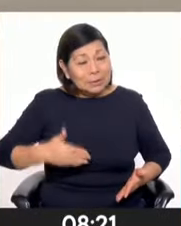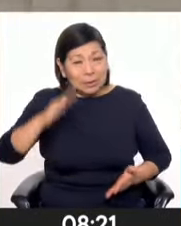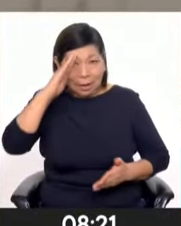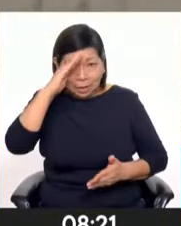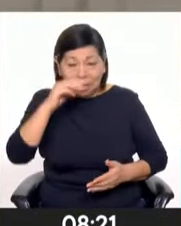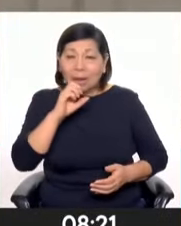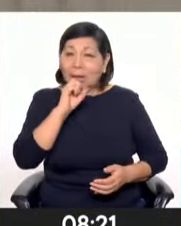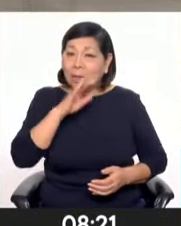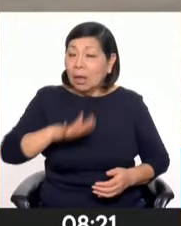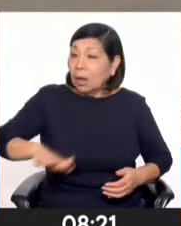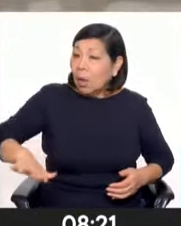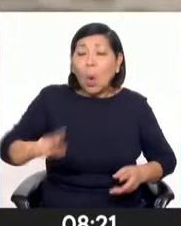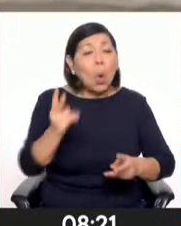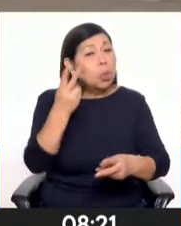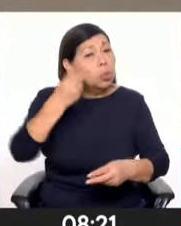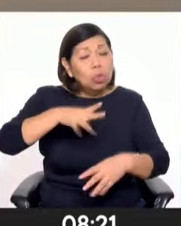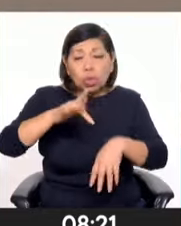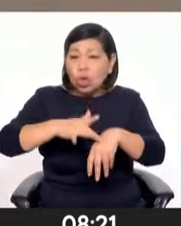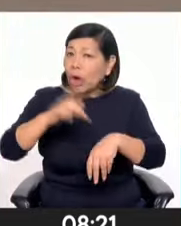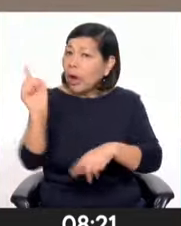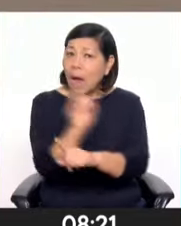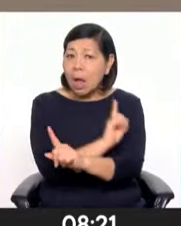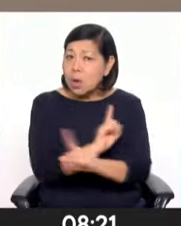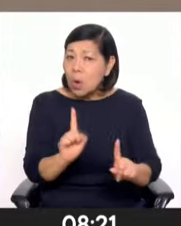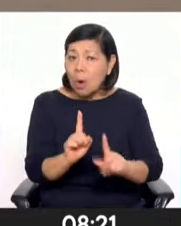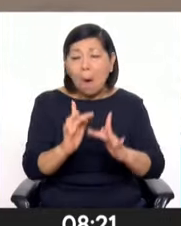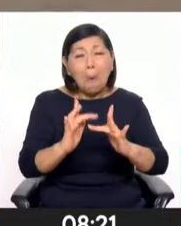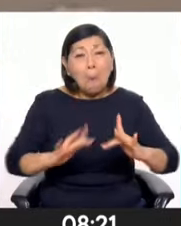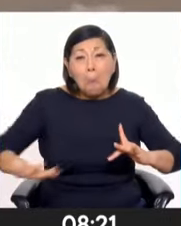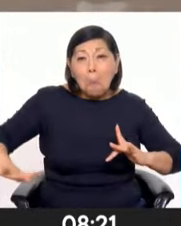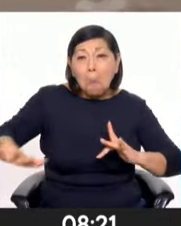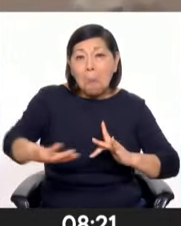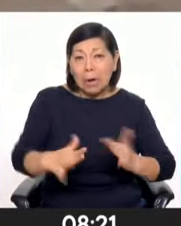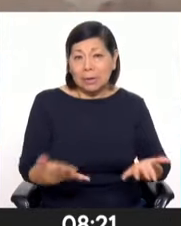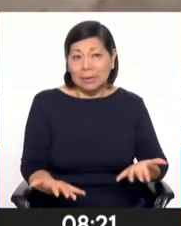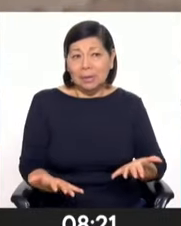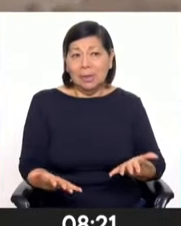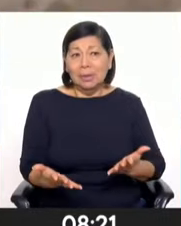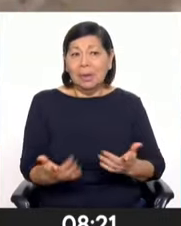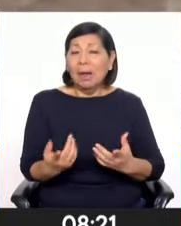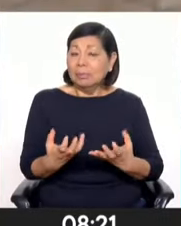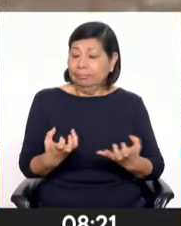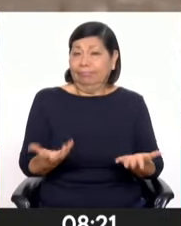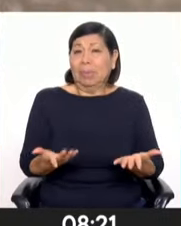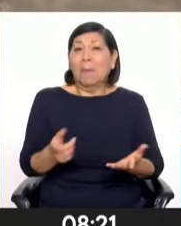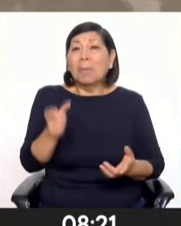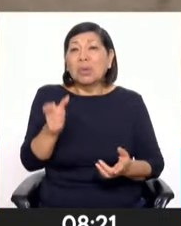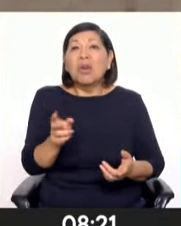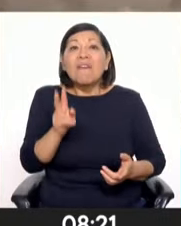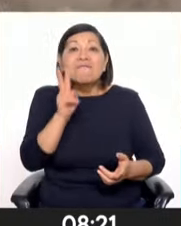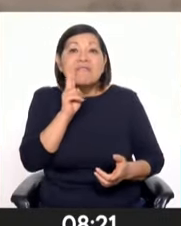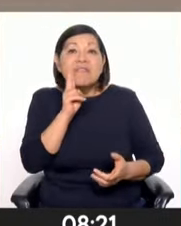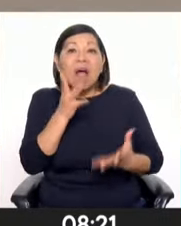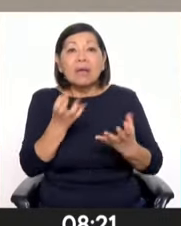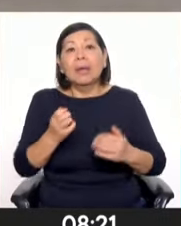para declarar Patrimonio de la Humanidad este desierto que está siendo depredado, de verdad, por invasores,